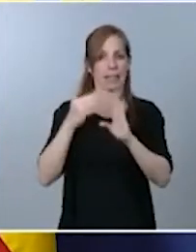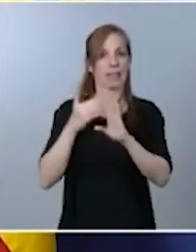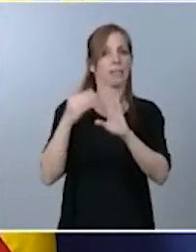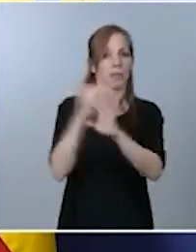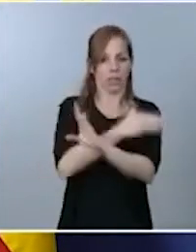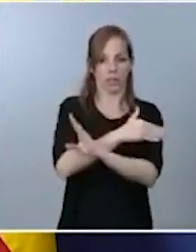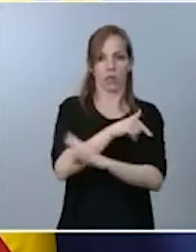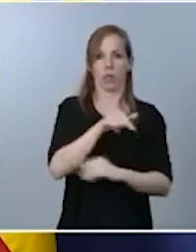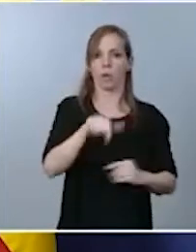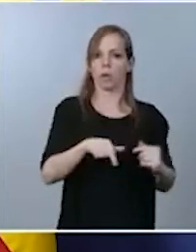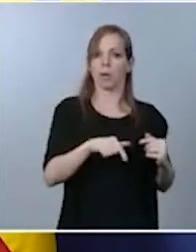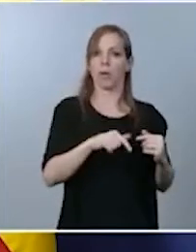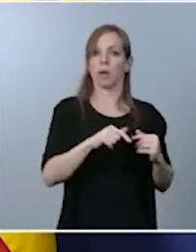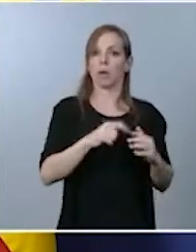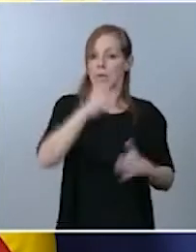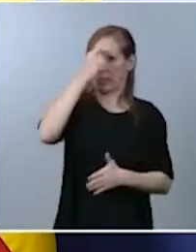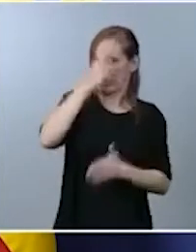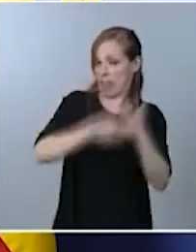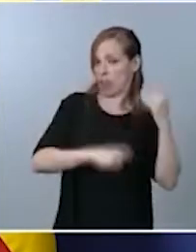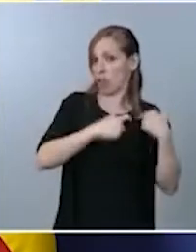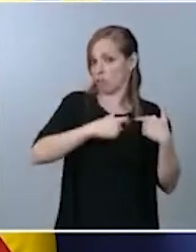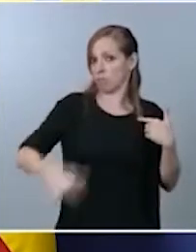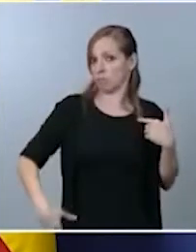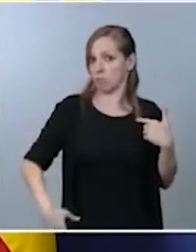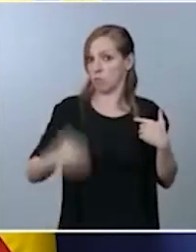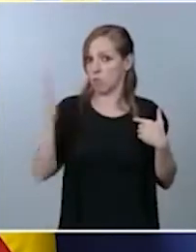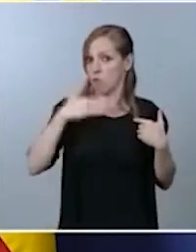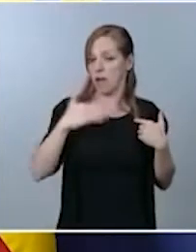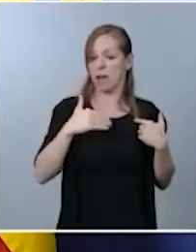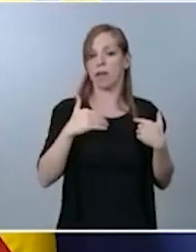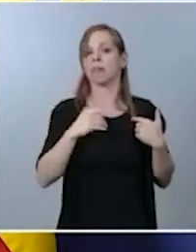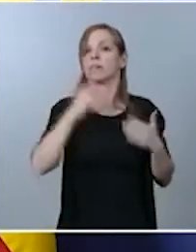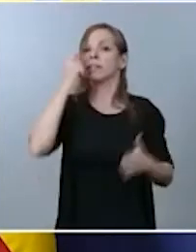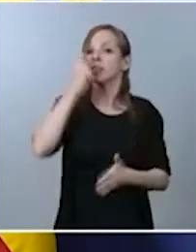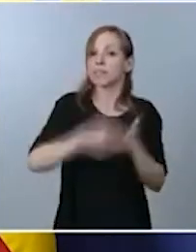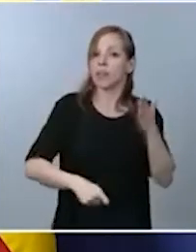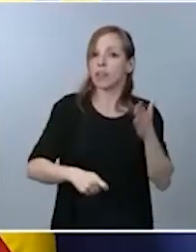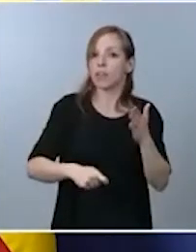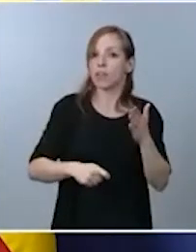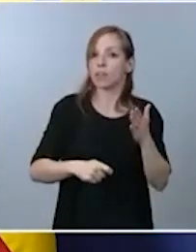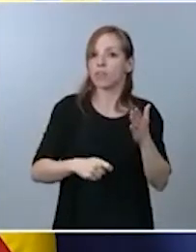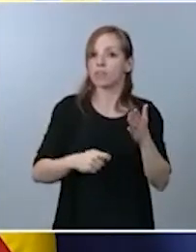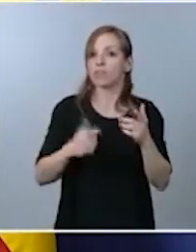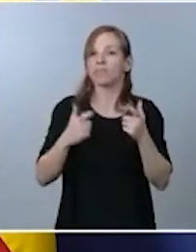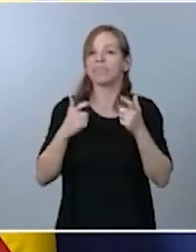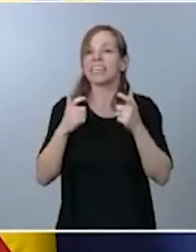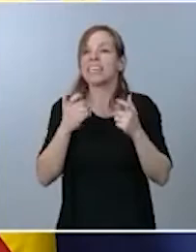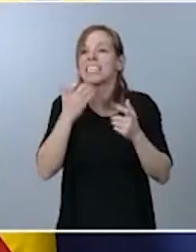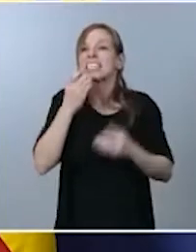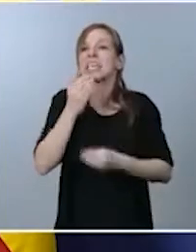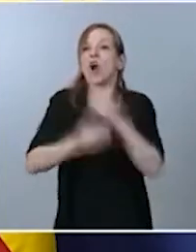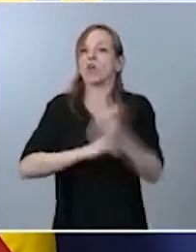a quienes utilizan, como he dicho, los sistemas de seguridad de protección de forma inadecuada.